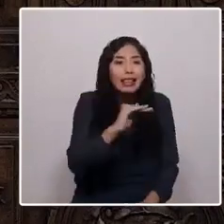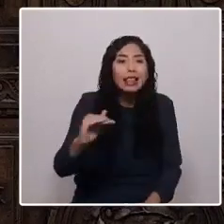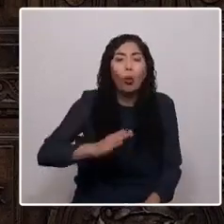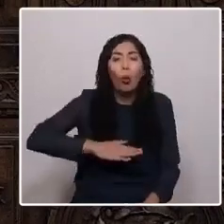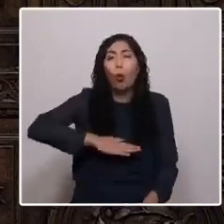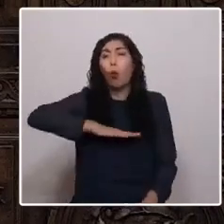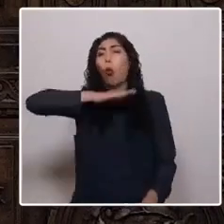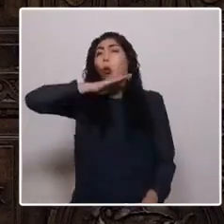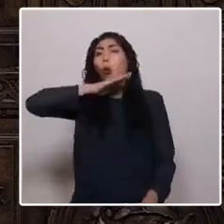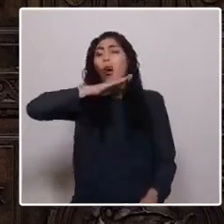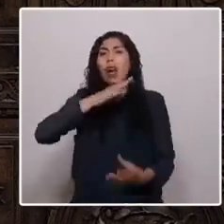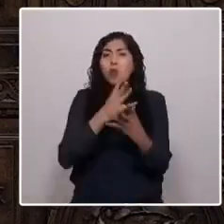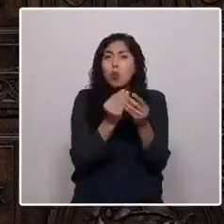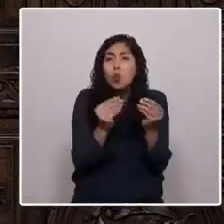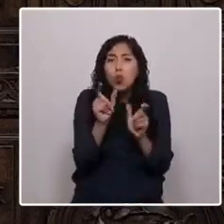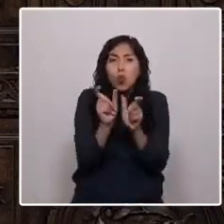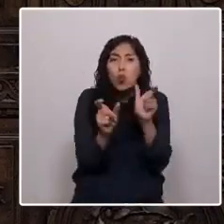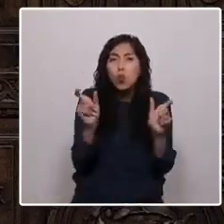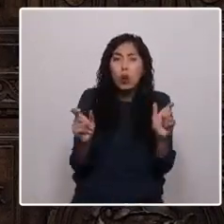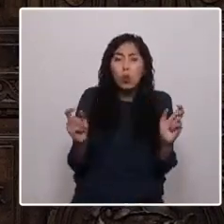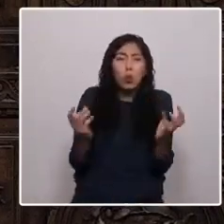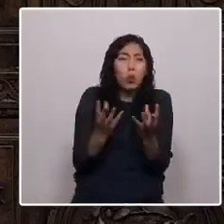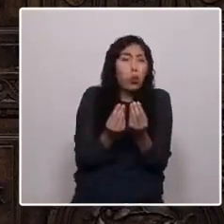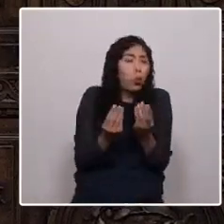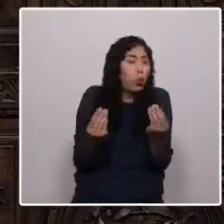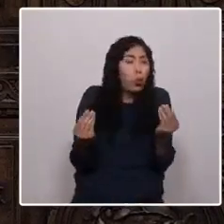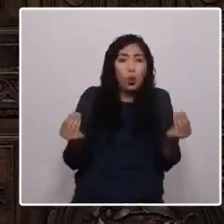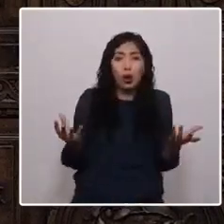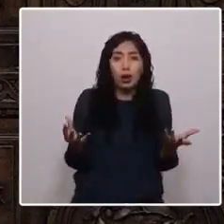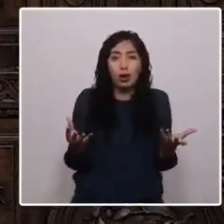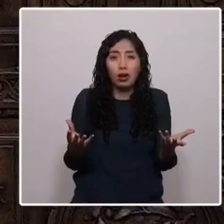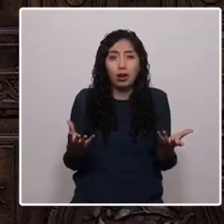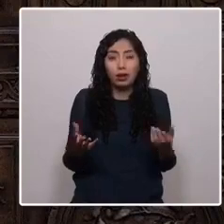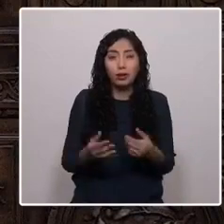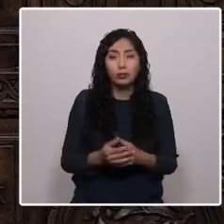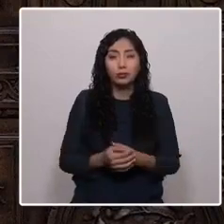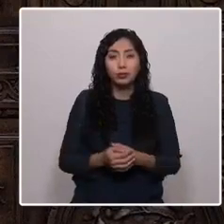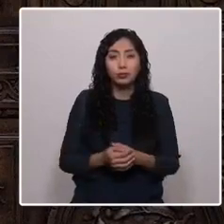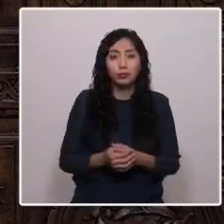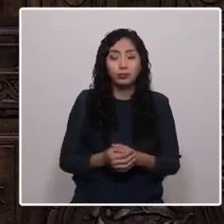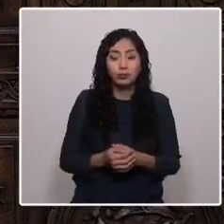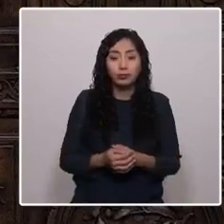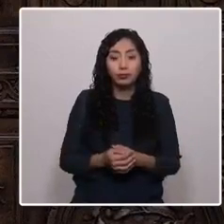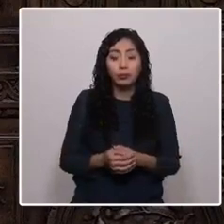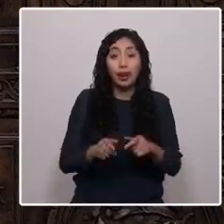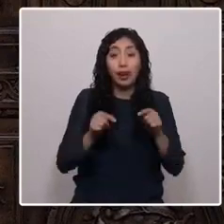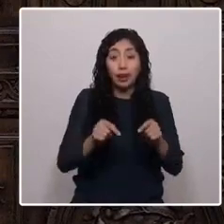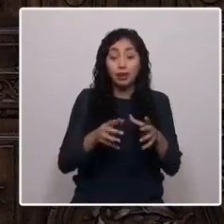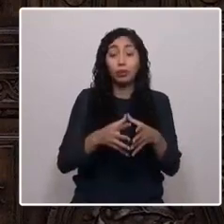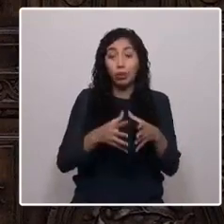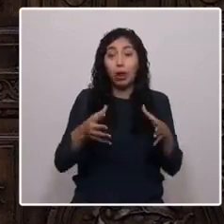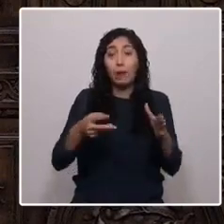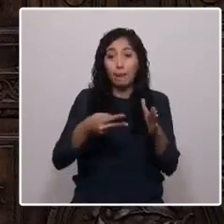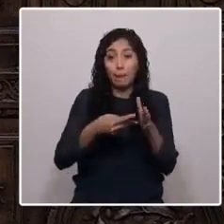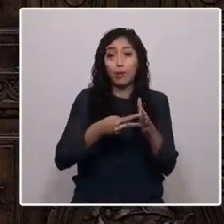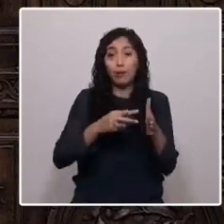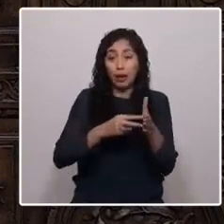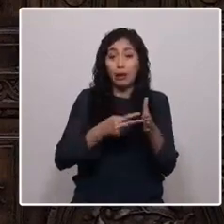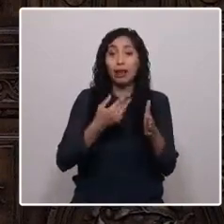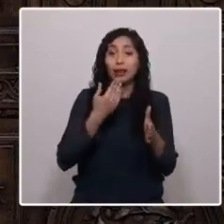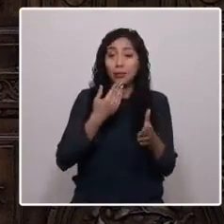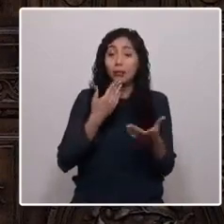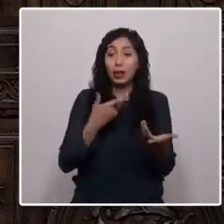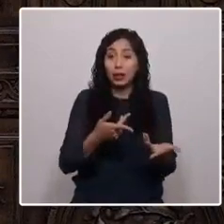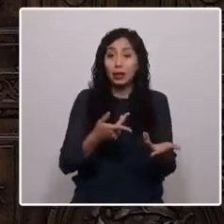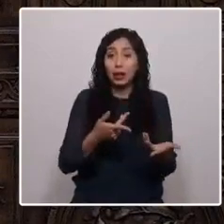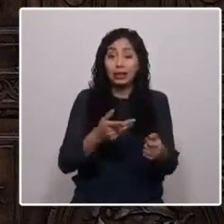nivel de hacinamiento por las nubes. Una gran problemática son las incivilidades,